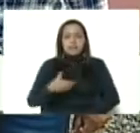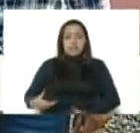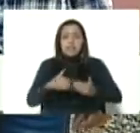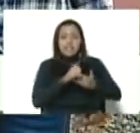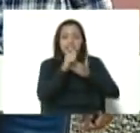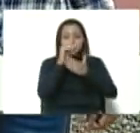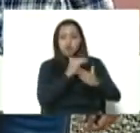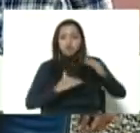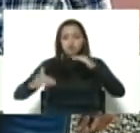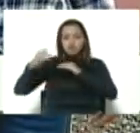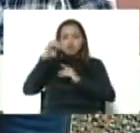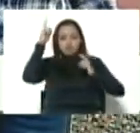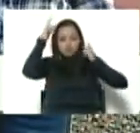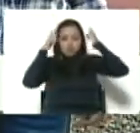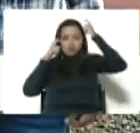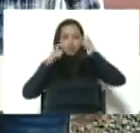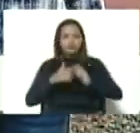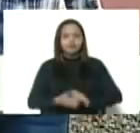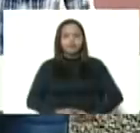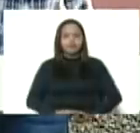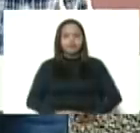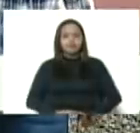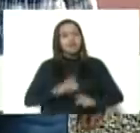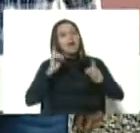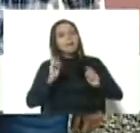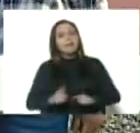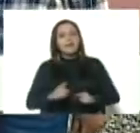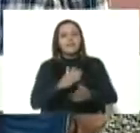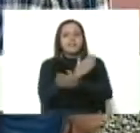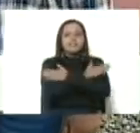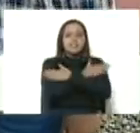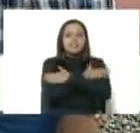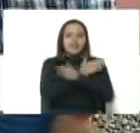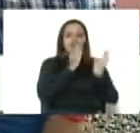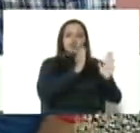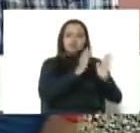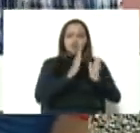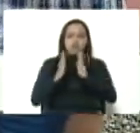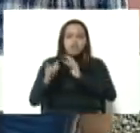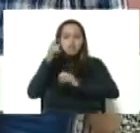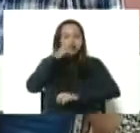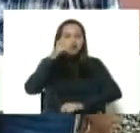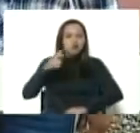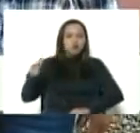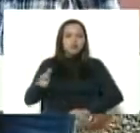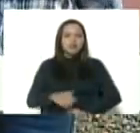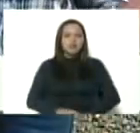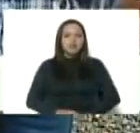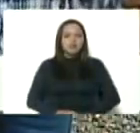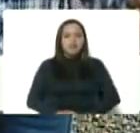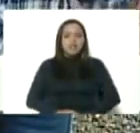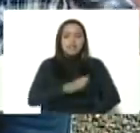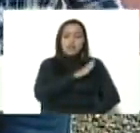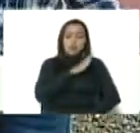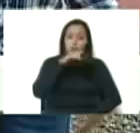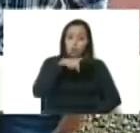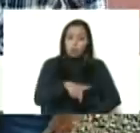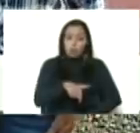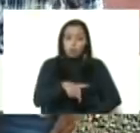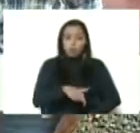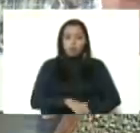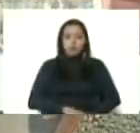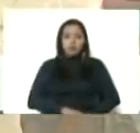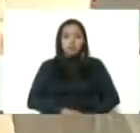supremo Hugo Chávez. Yo quiero también felicitar en el marco de la organización popular que aquí tenemos hoy nuestro